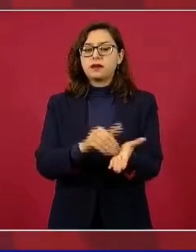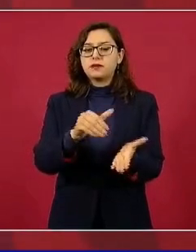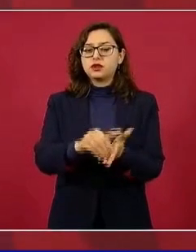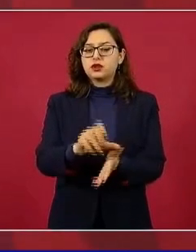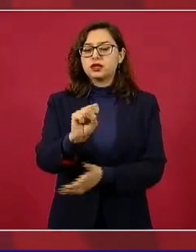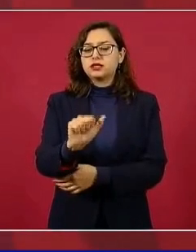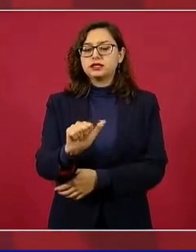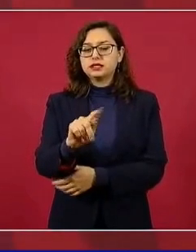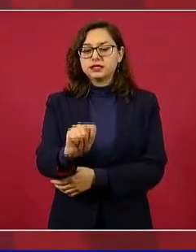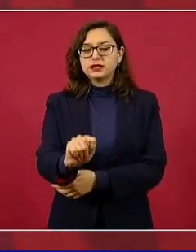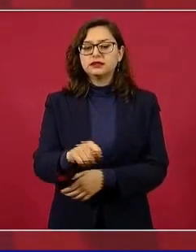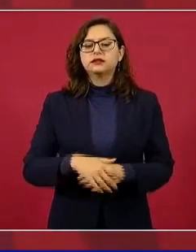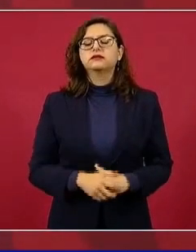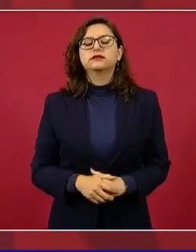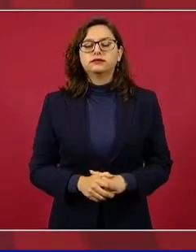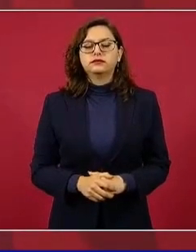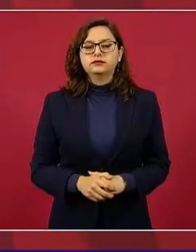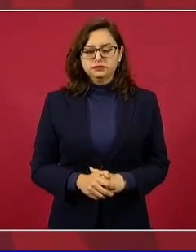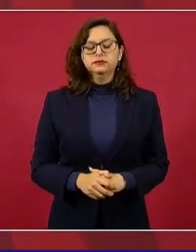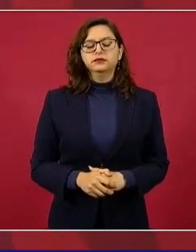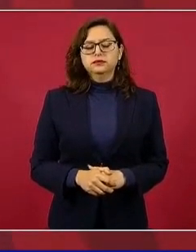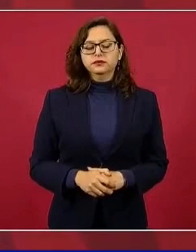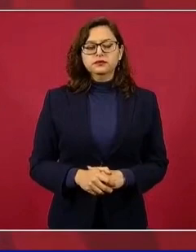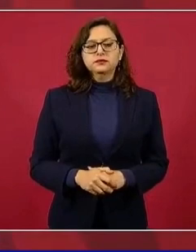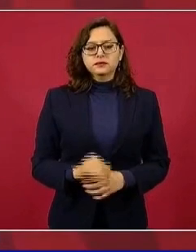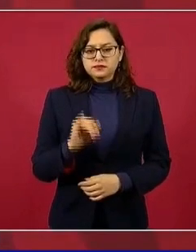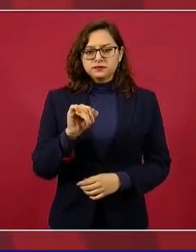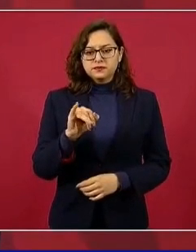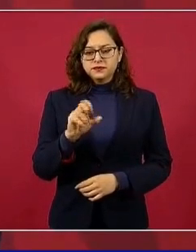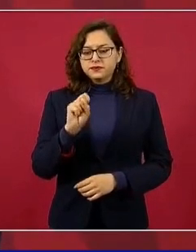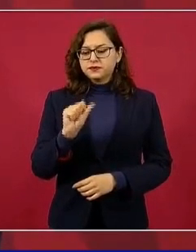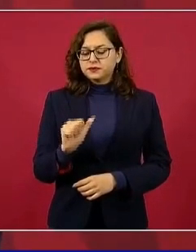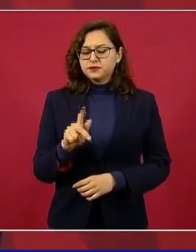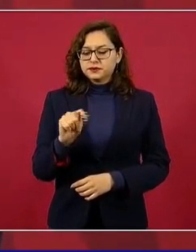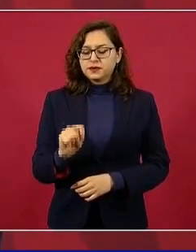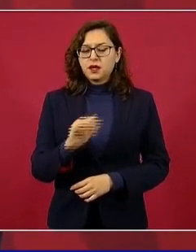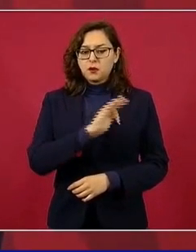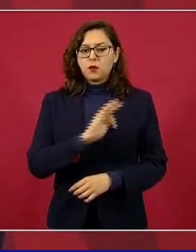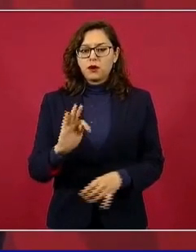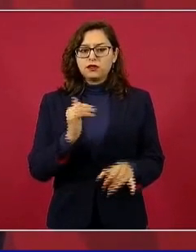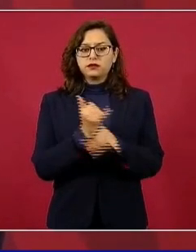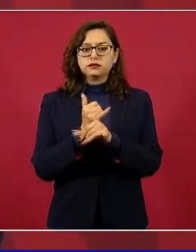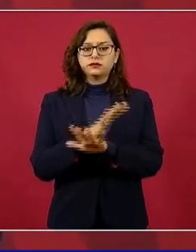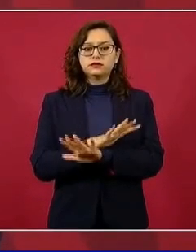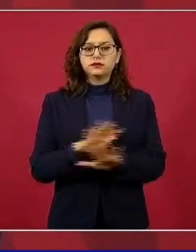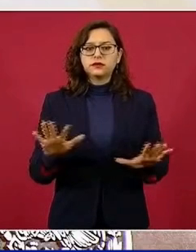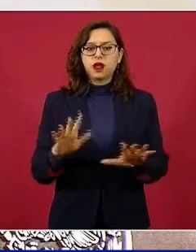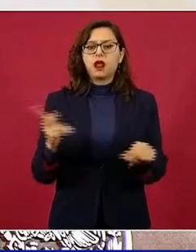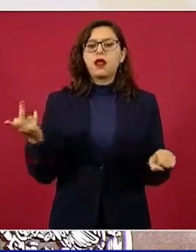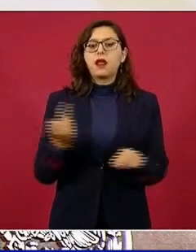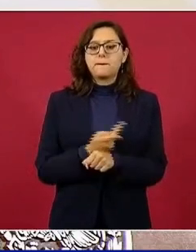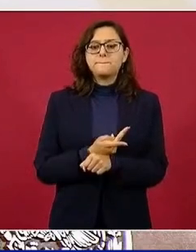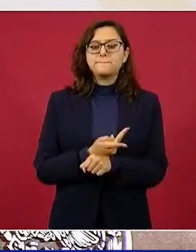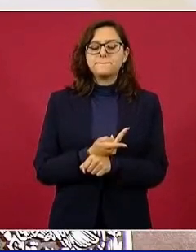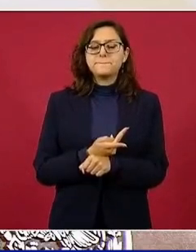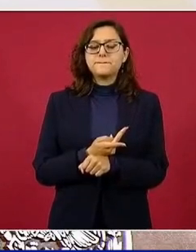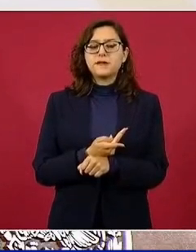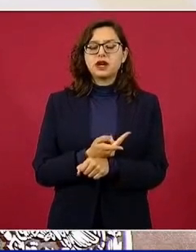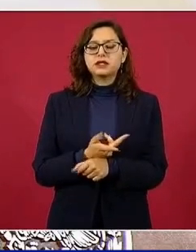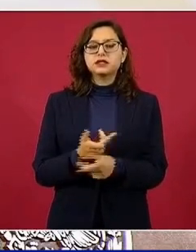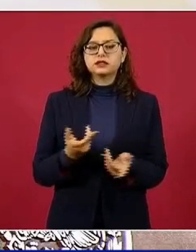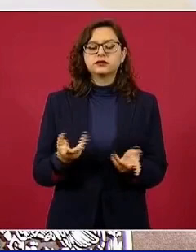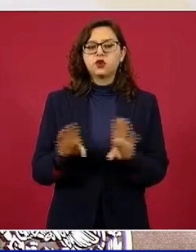el SAT puede informar sobre cómo vamos en la